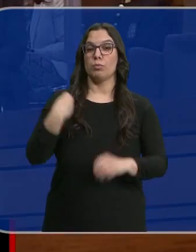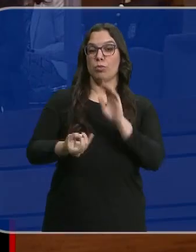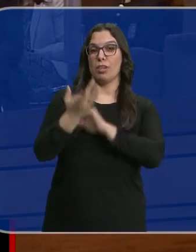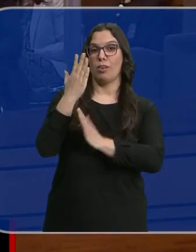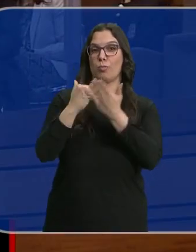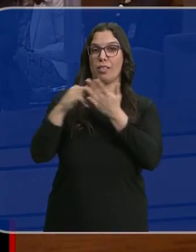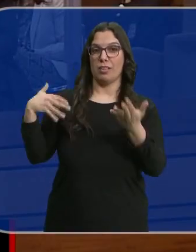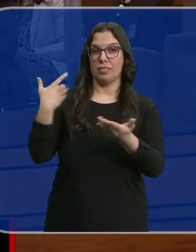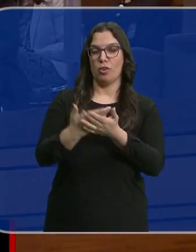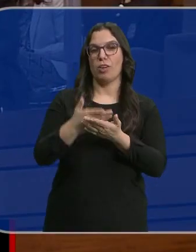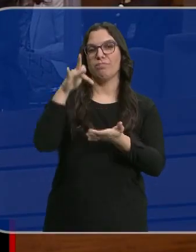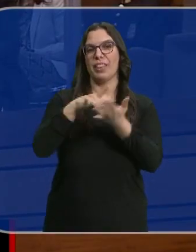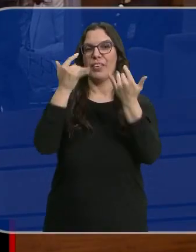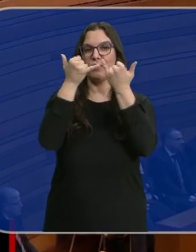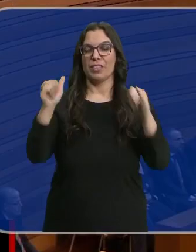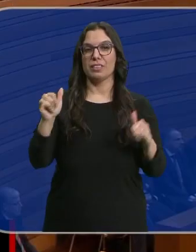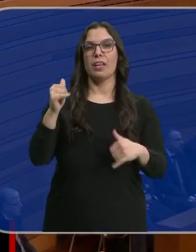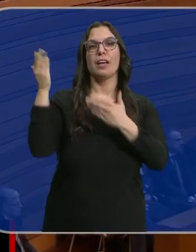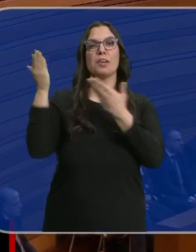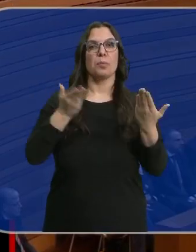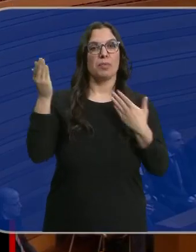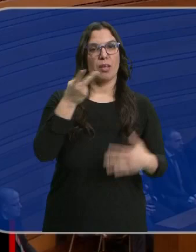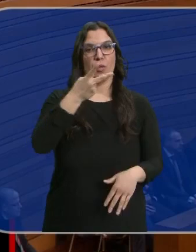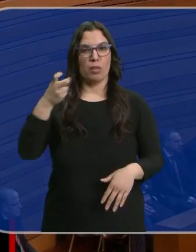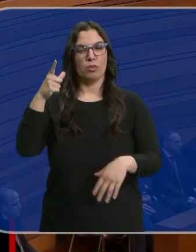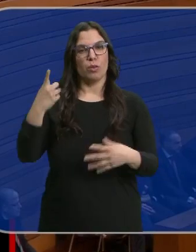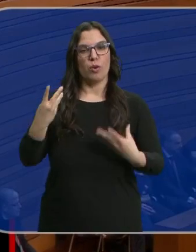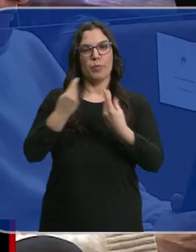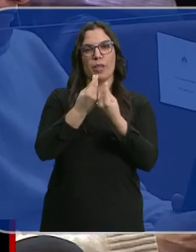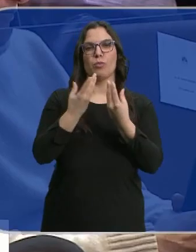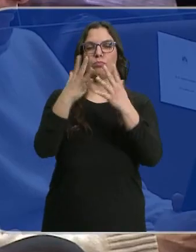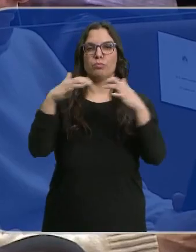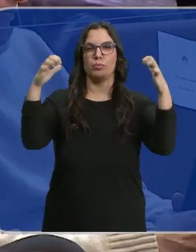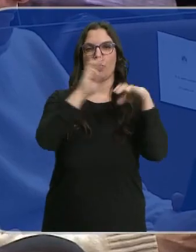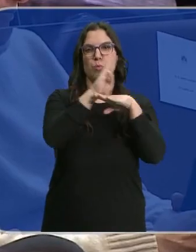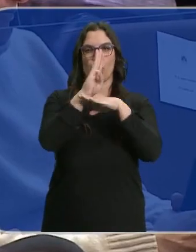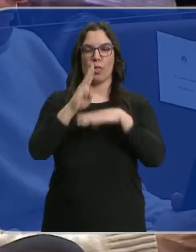comunidad. Jornada festiva en la que 200 invitados han acompañado a los procuradores.